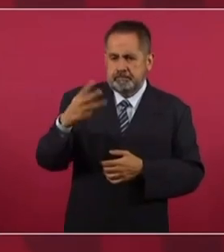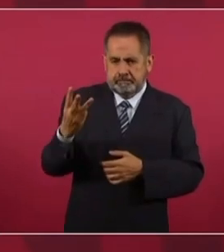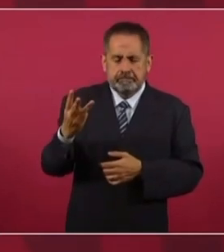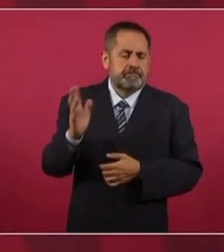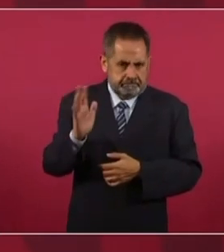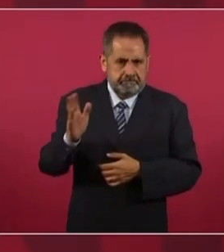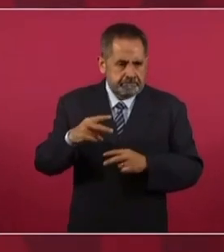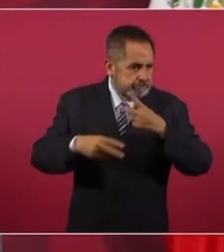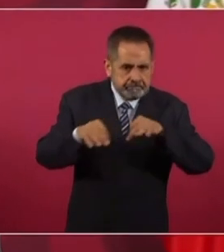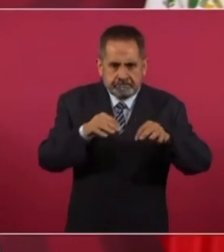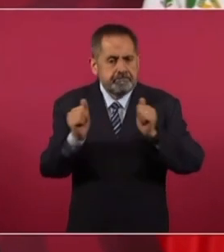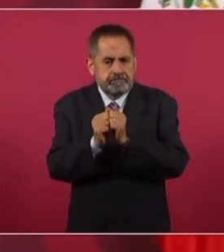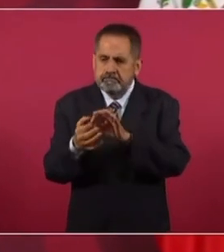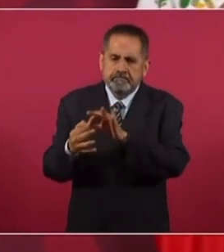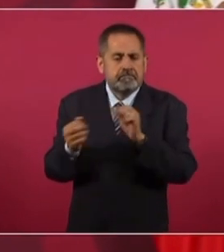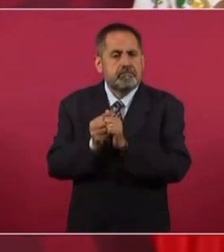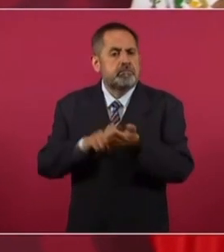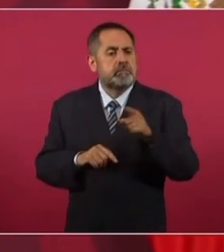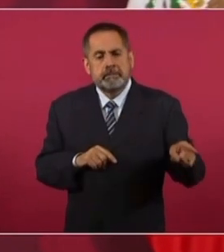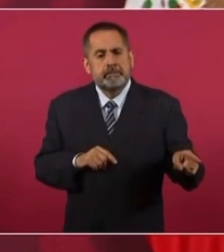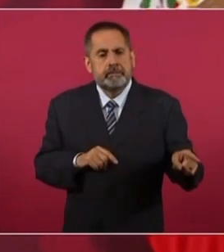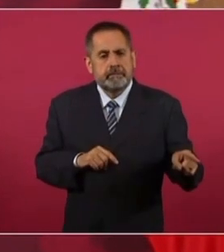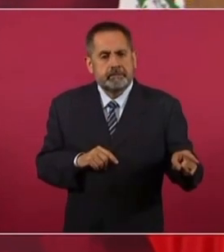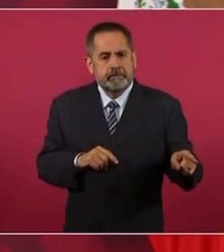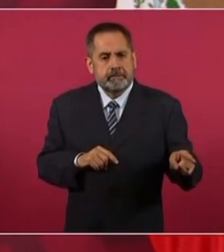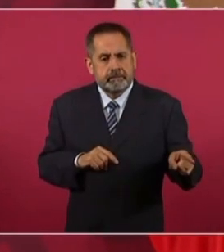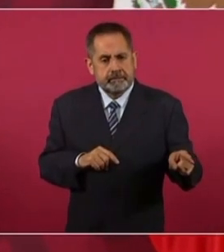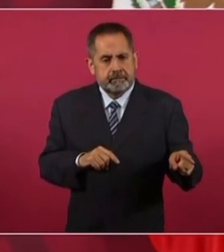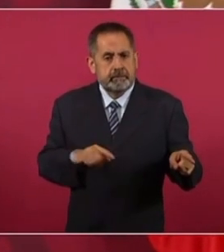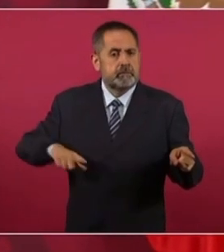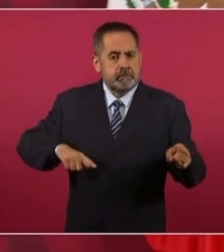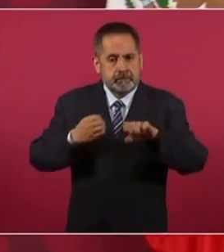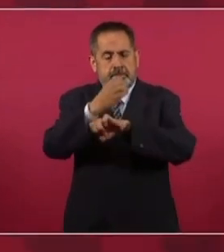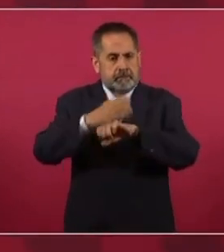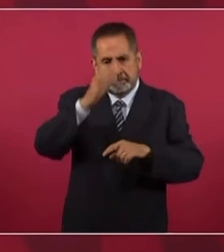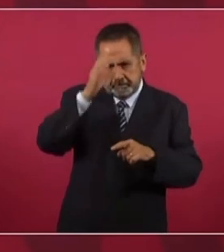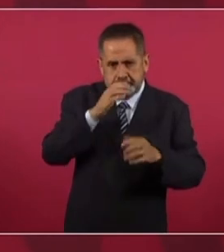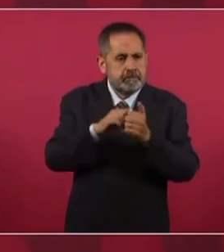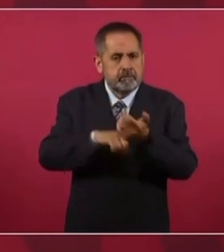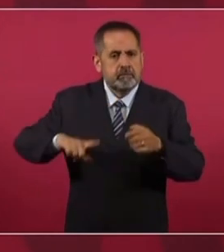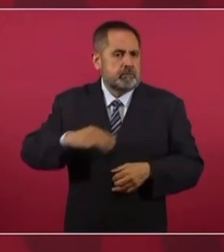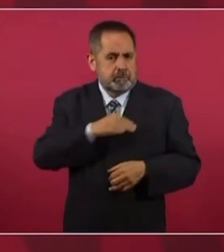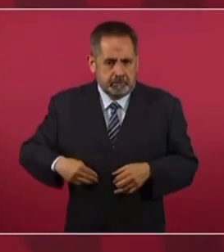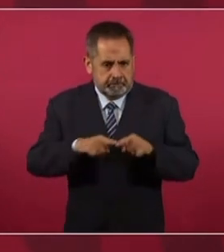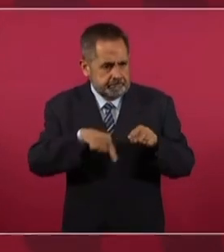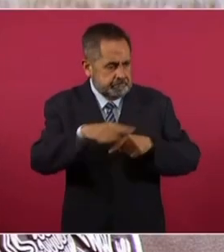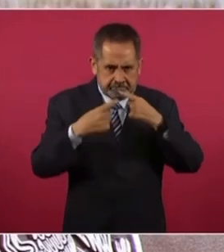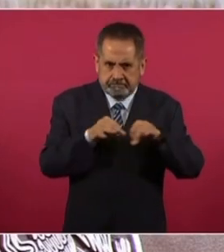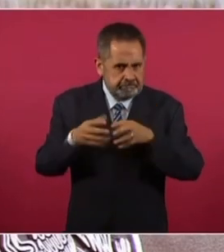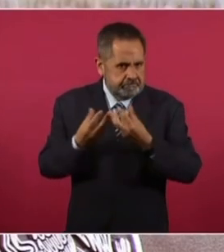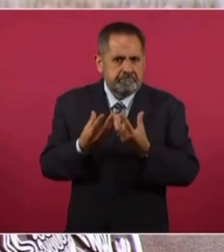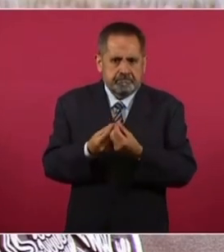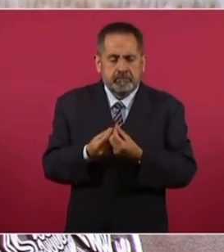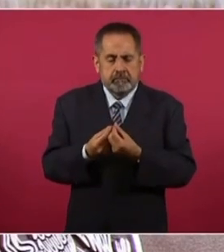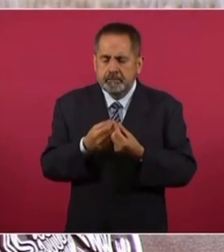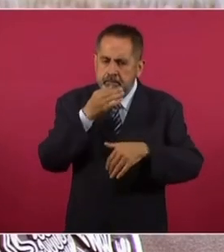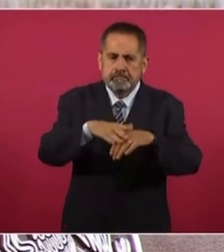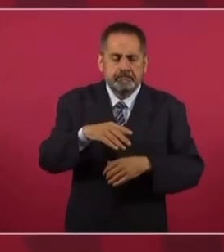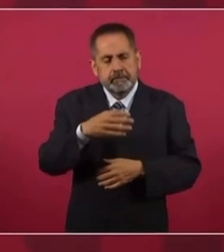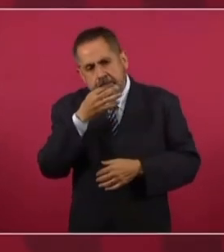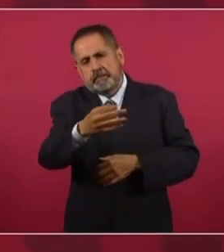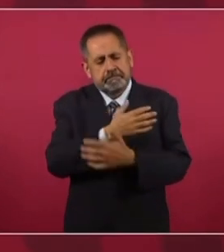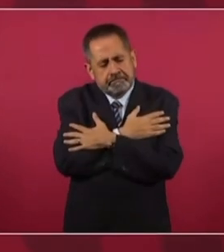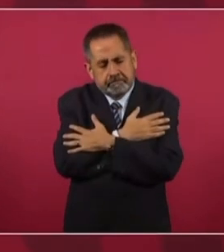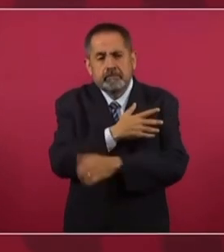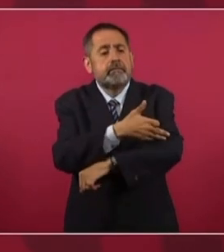Estamos trabajando de manera coordinada con el gobierno del estado de Coahuila, con los gobiernos municipales y mandarle un